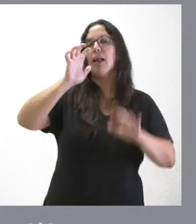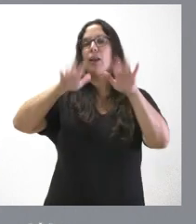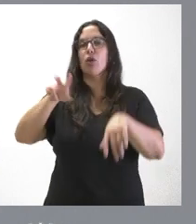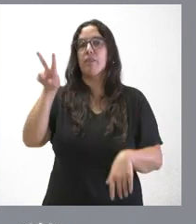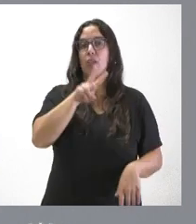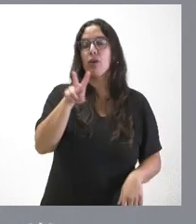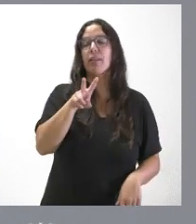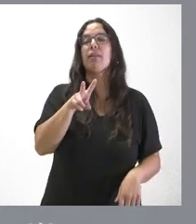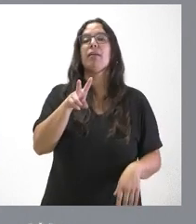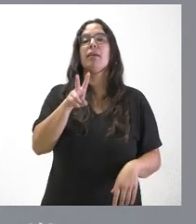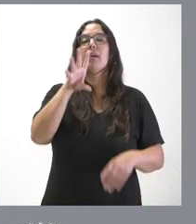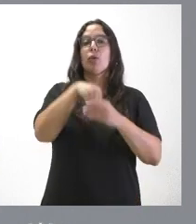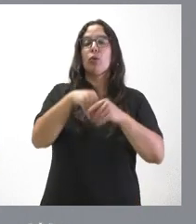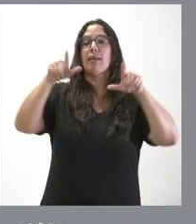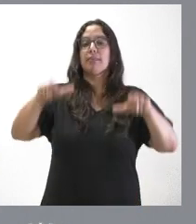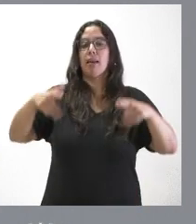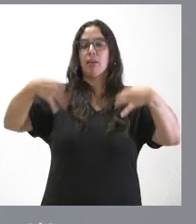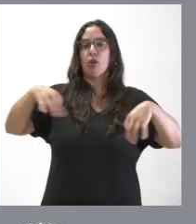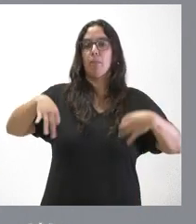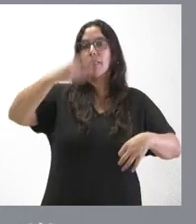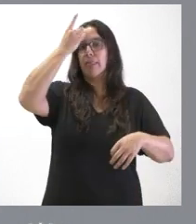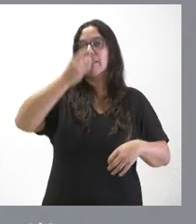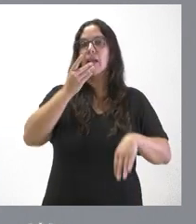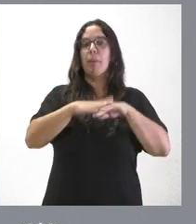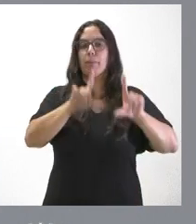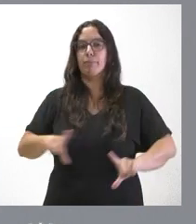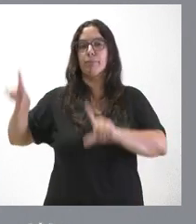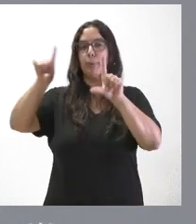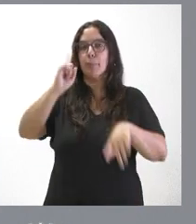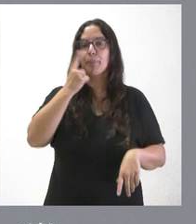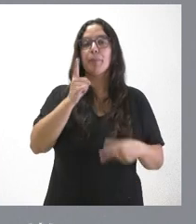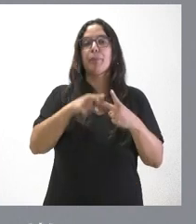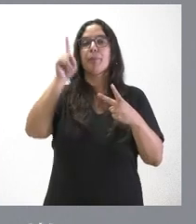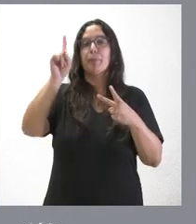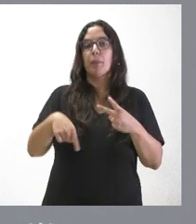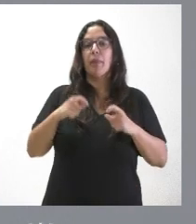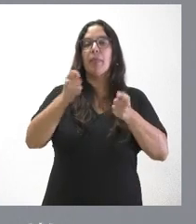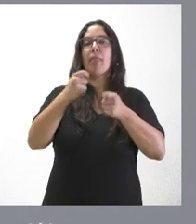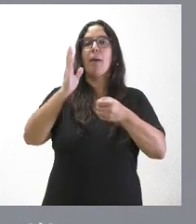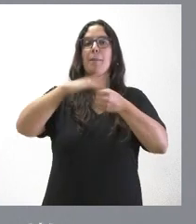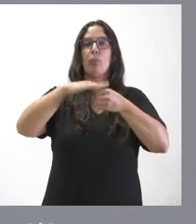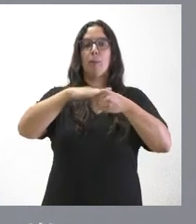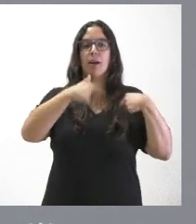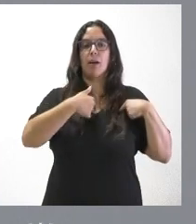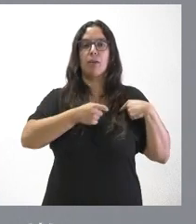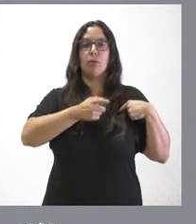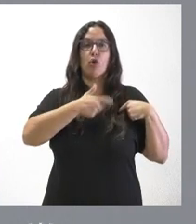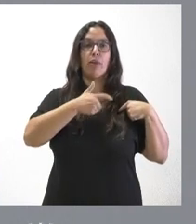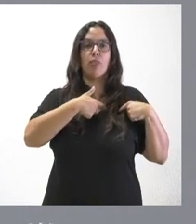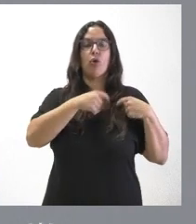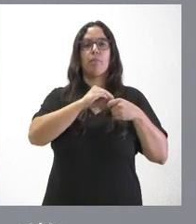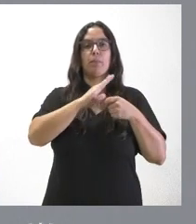Incluye una sala convencional digital de radio diagnóstico, el suministro de válvulas aórticas expandibles,